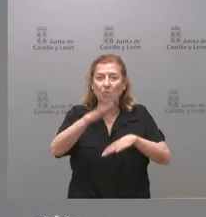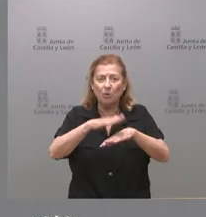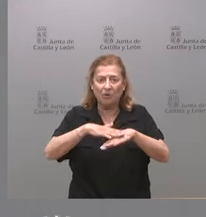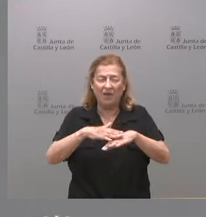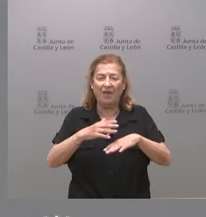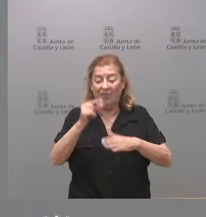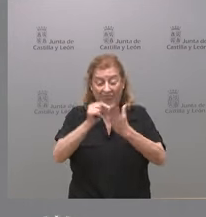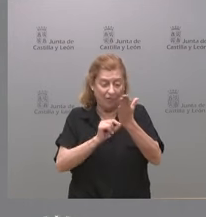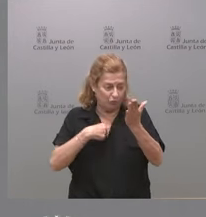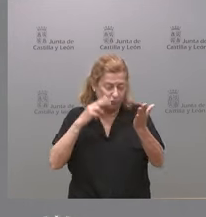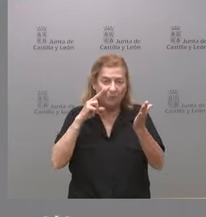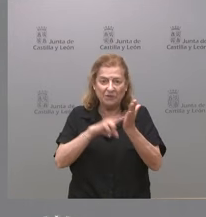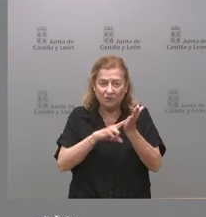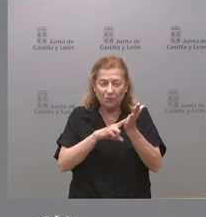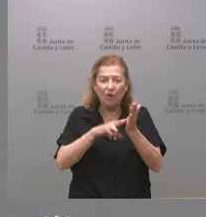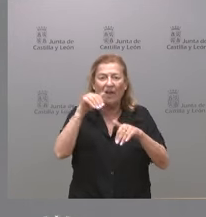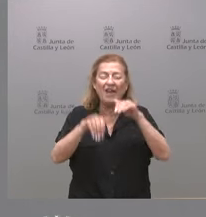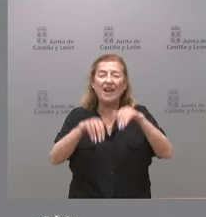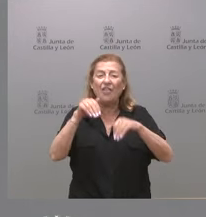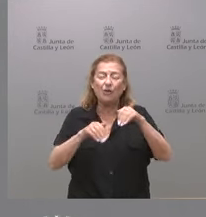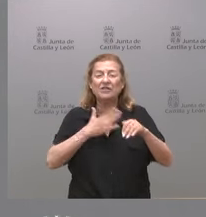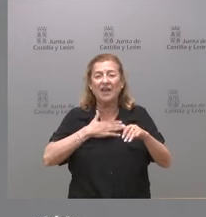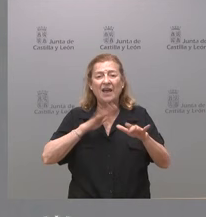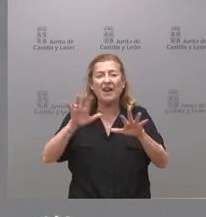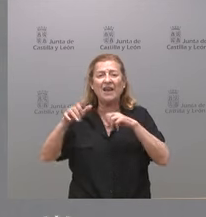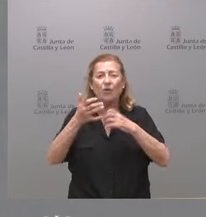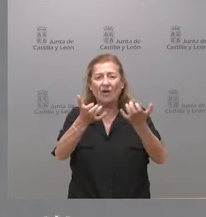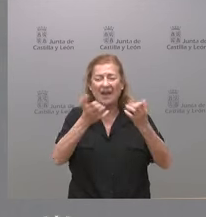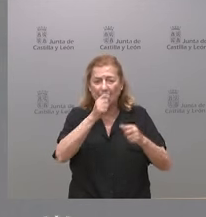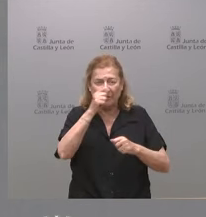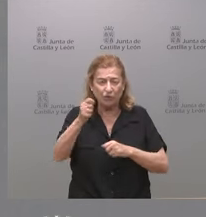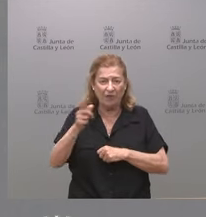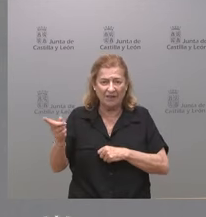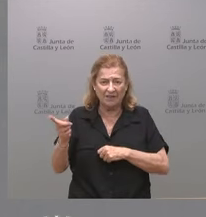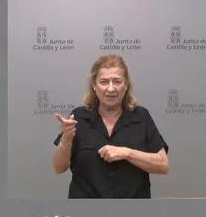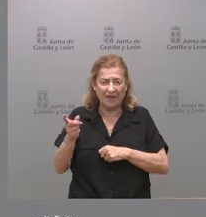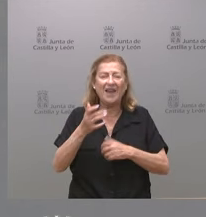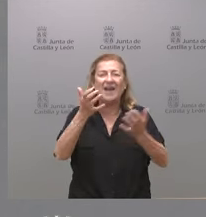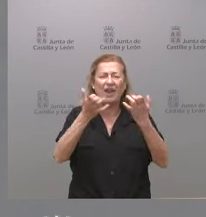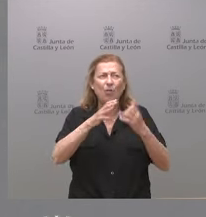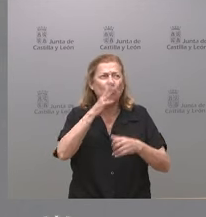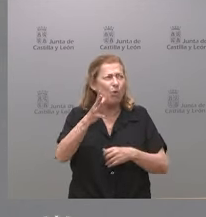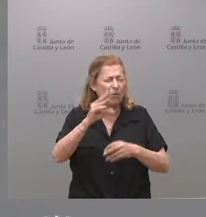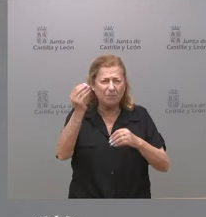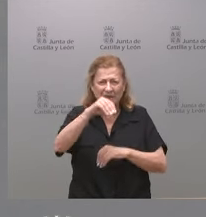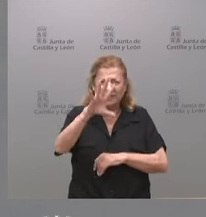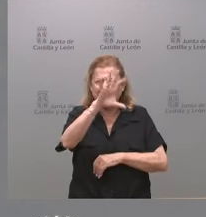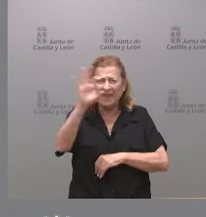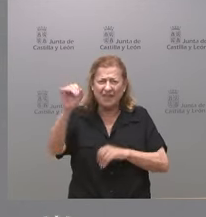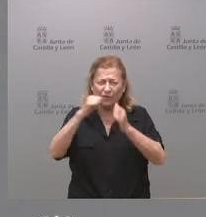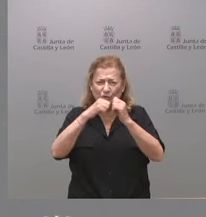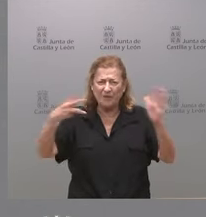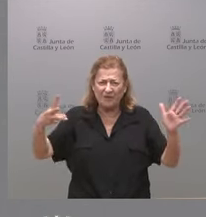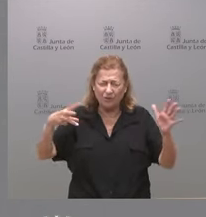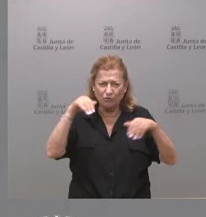oficiales que yo manejo las elecciones en la provincia de ILEON las ganó el partido socialista y las ganó por 528 votos al